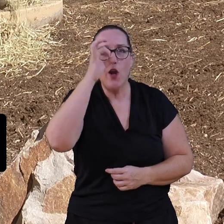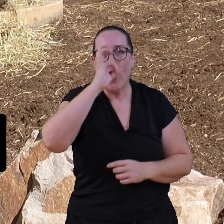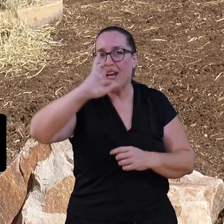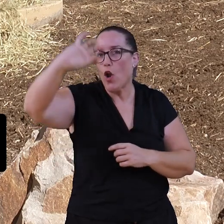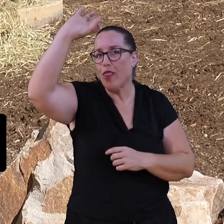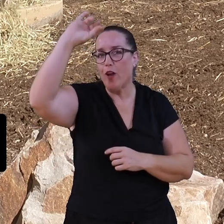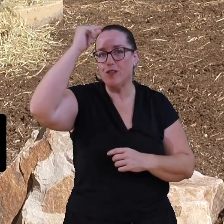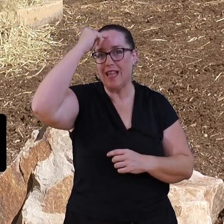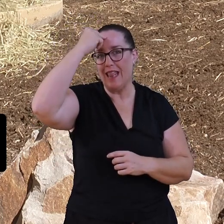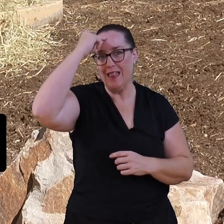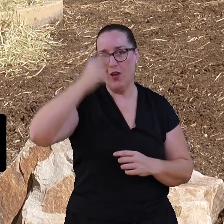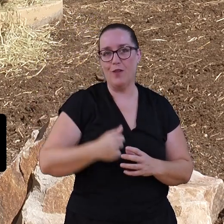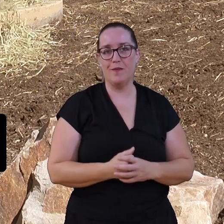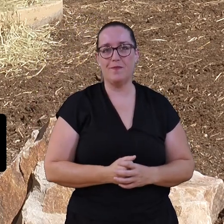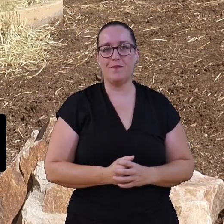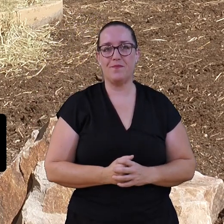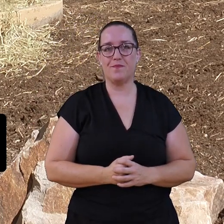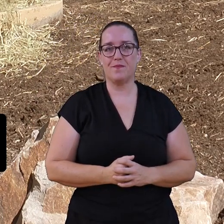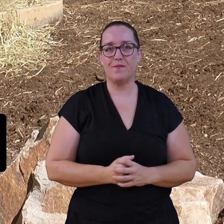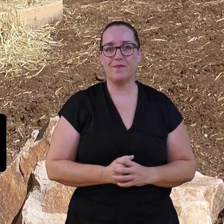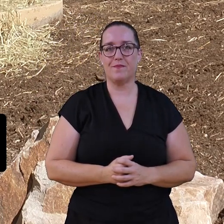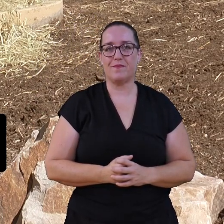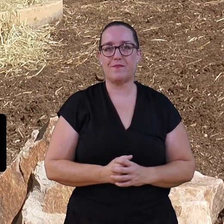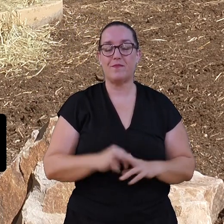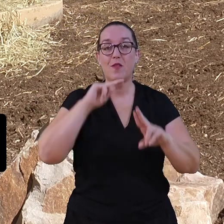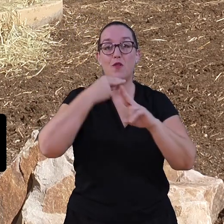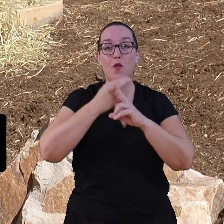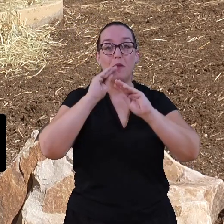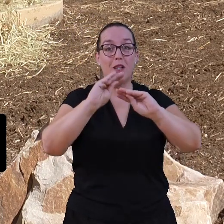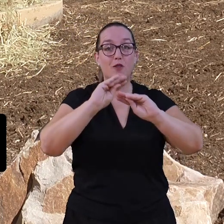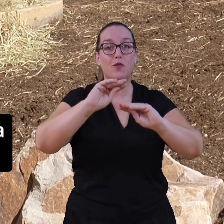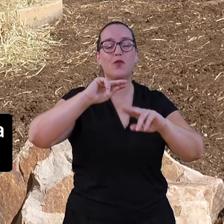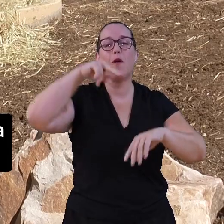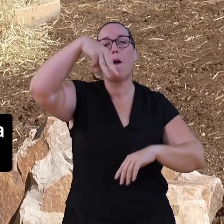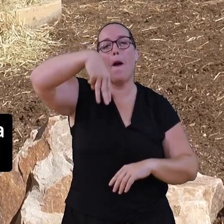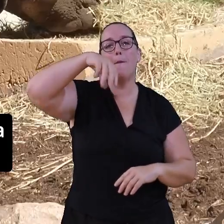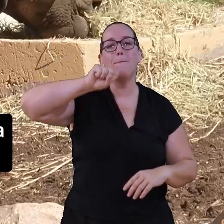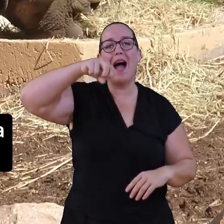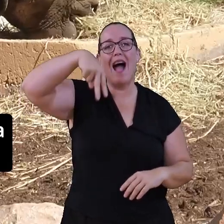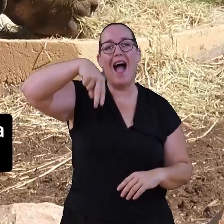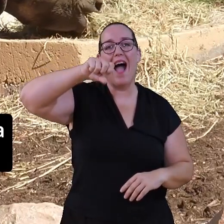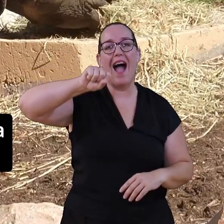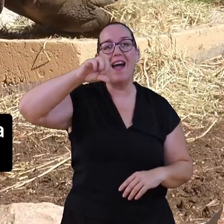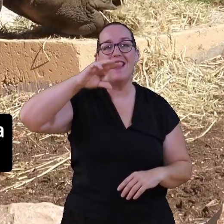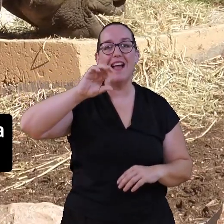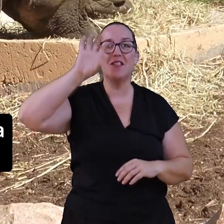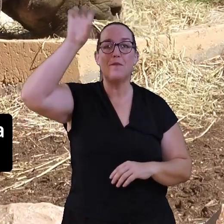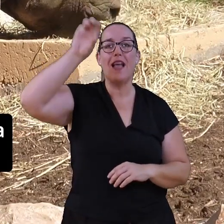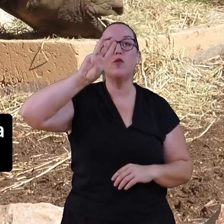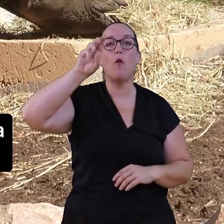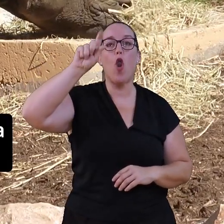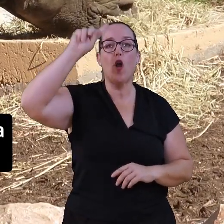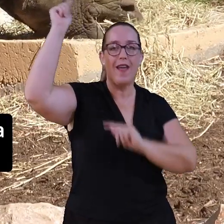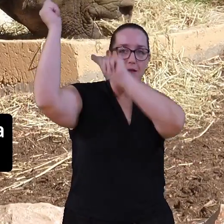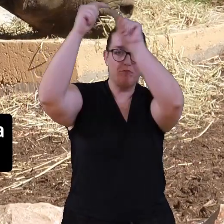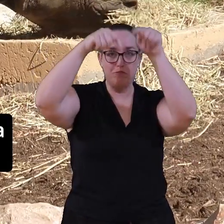indio. Se llama Manas, procede de Polonia, viene a ocupar el espacio donde antes estaba la elefanta Flavia hasta su muerte